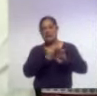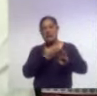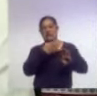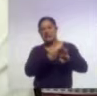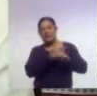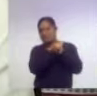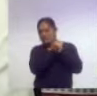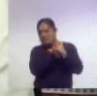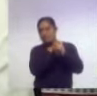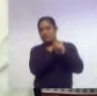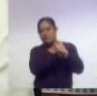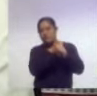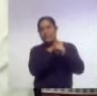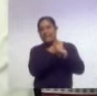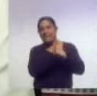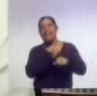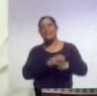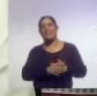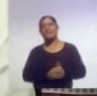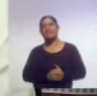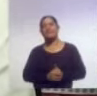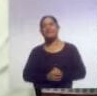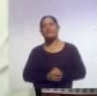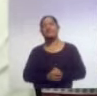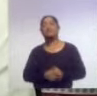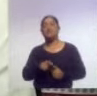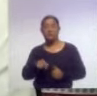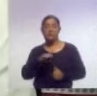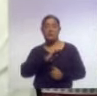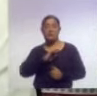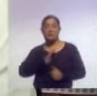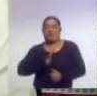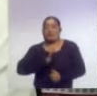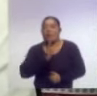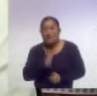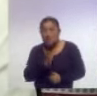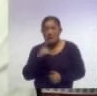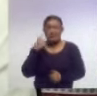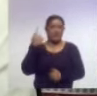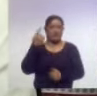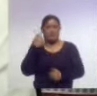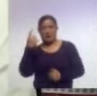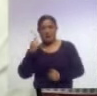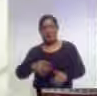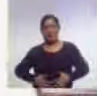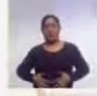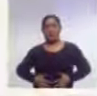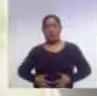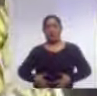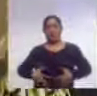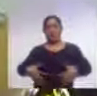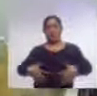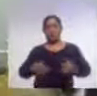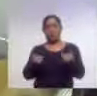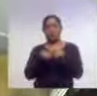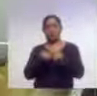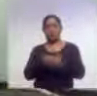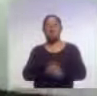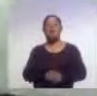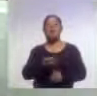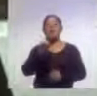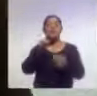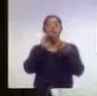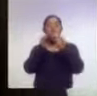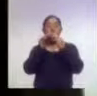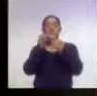dolor abdominal, pueden exhalar tener náuseas, vómitos, distensión abdominal incluso. Por tal motivo es